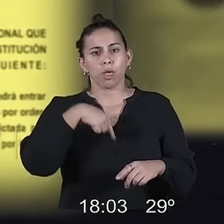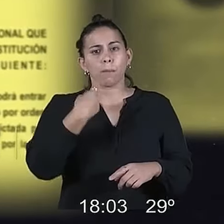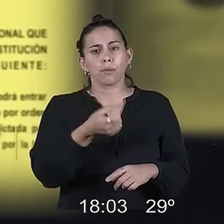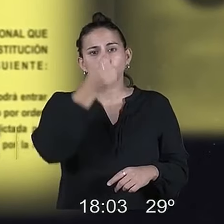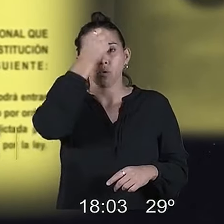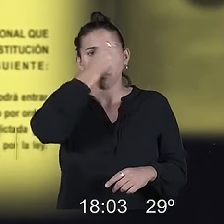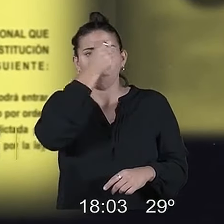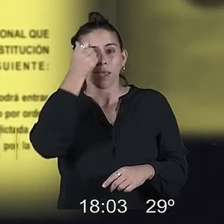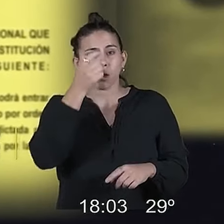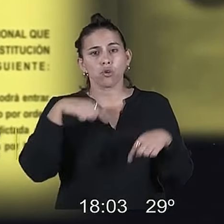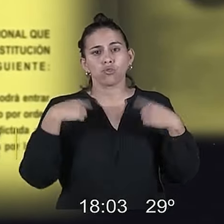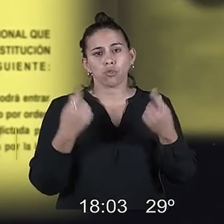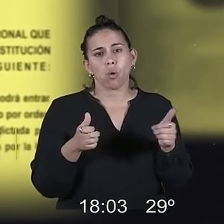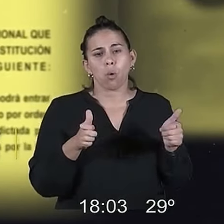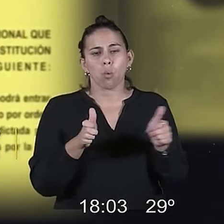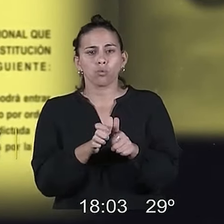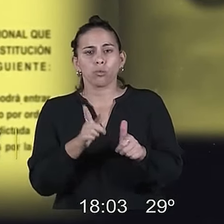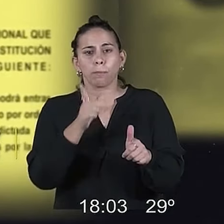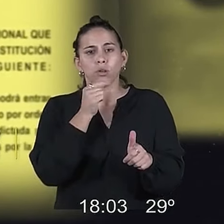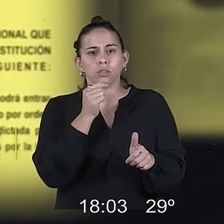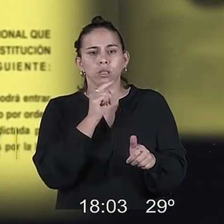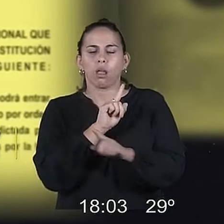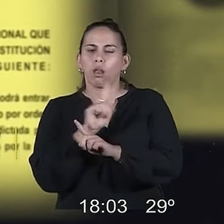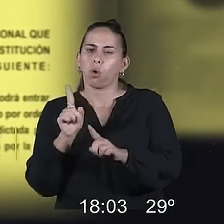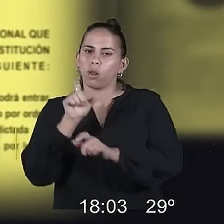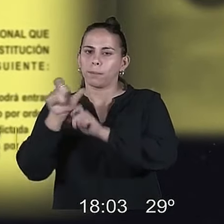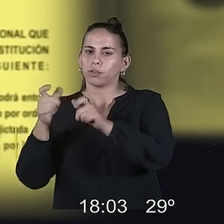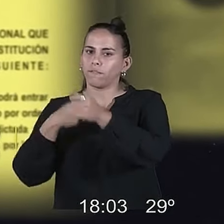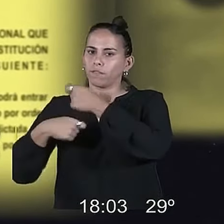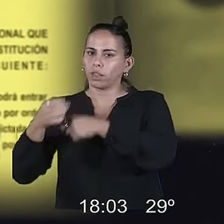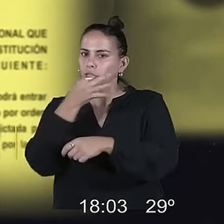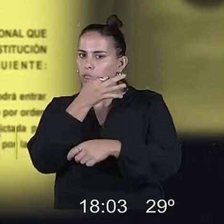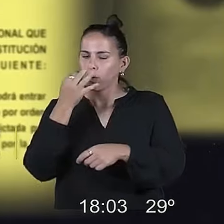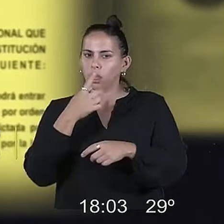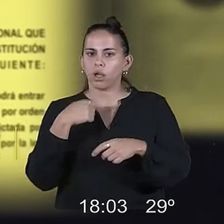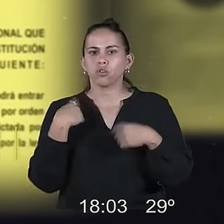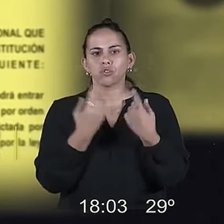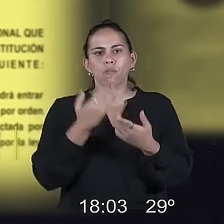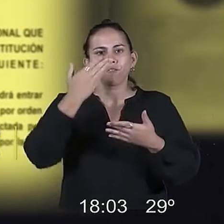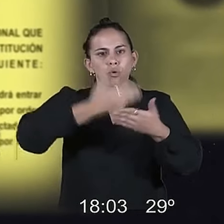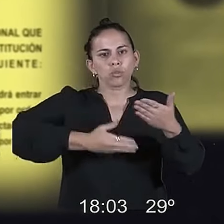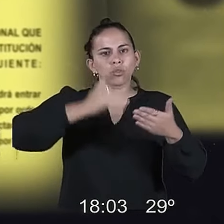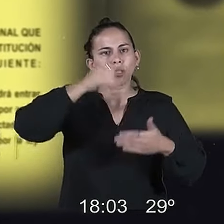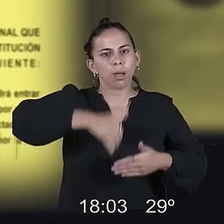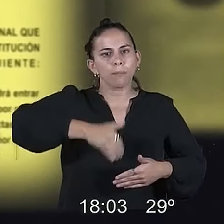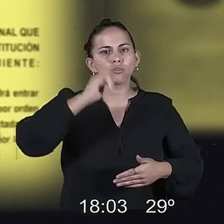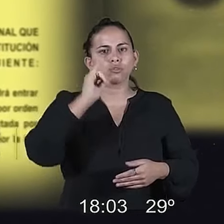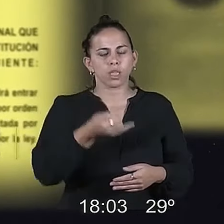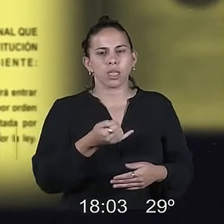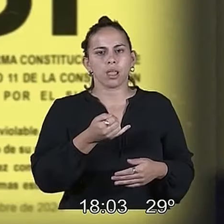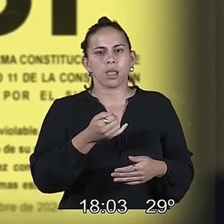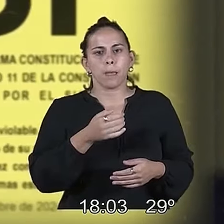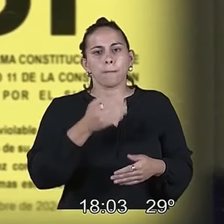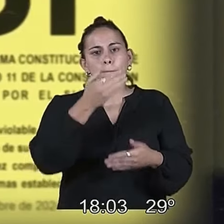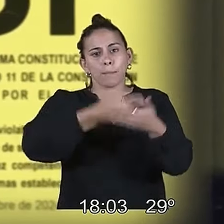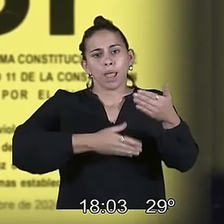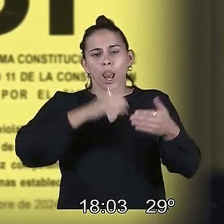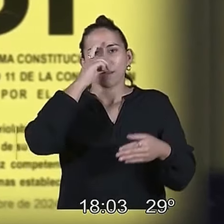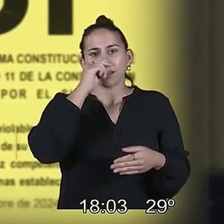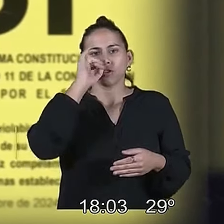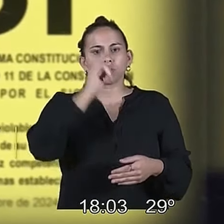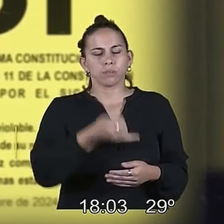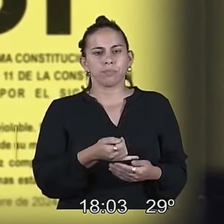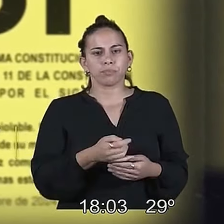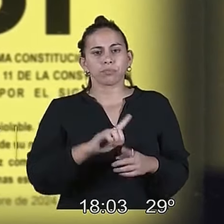domingo, los que estamos con la policía y no con los delincuentes, votamos el CIE de la papeleta amarilla. Este